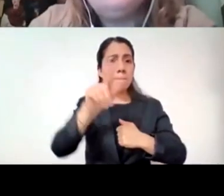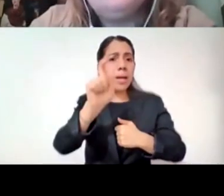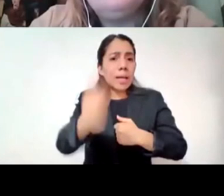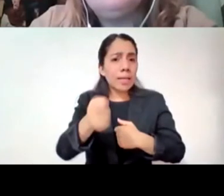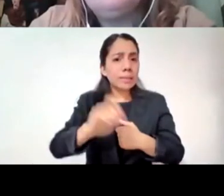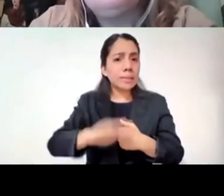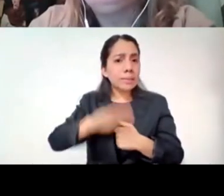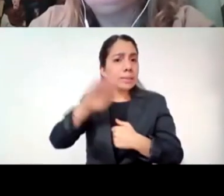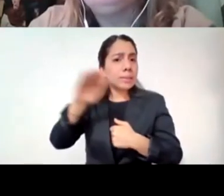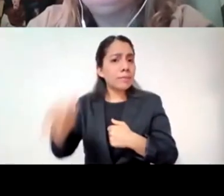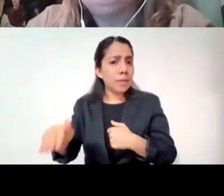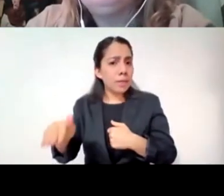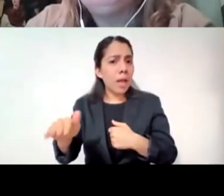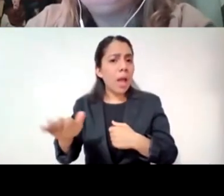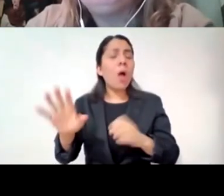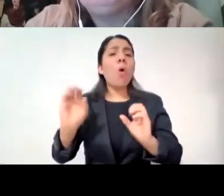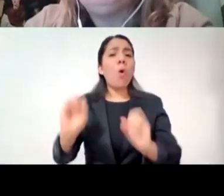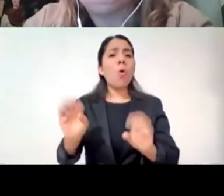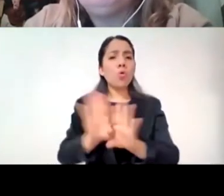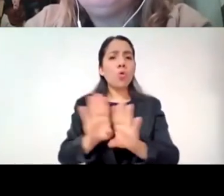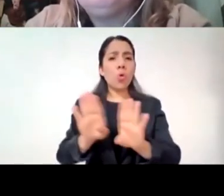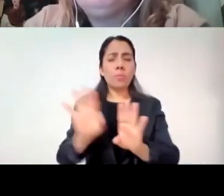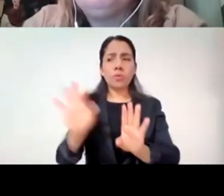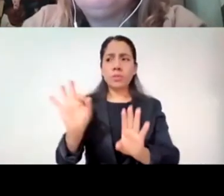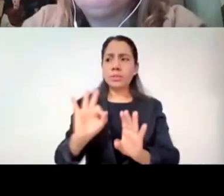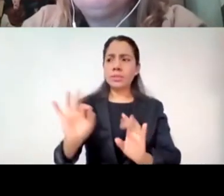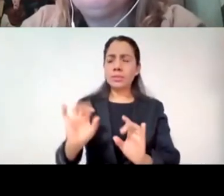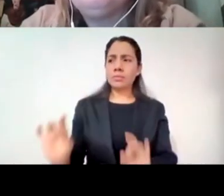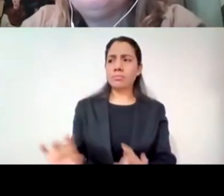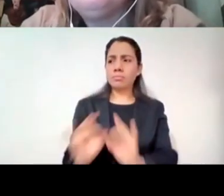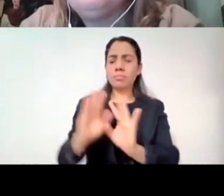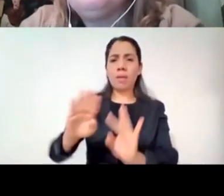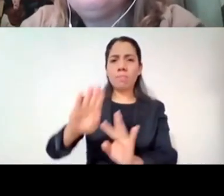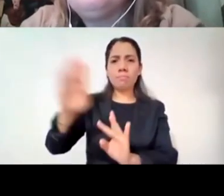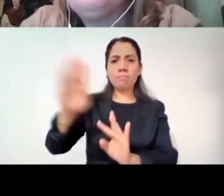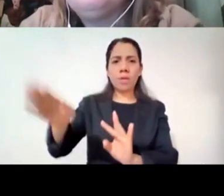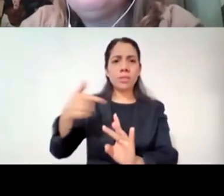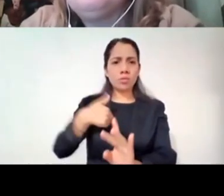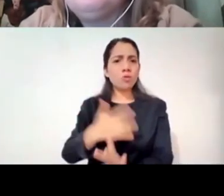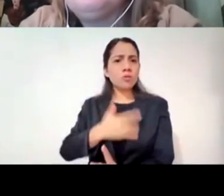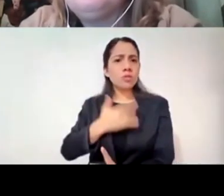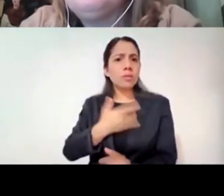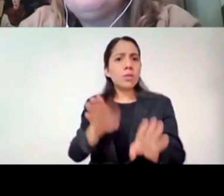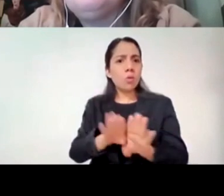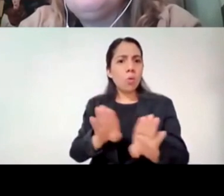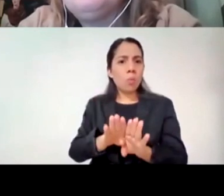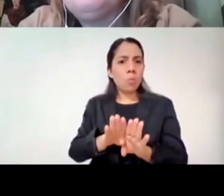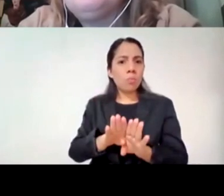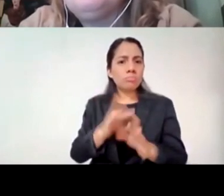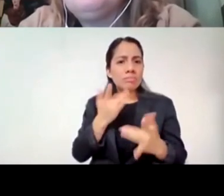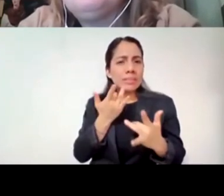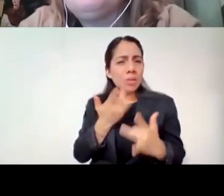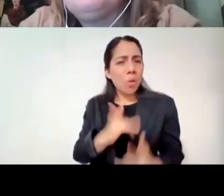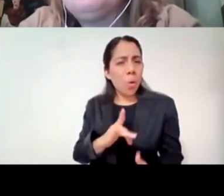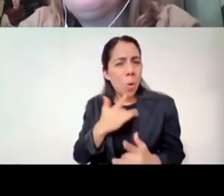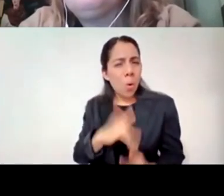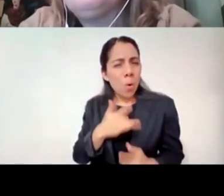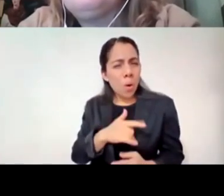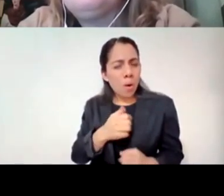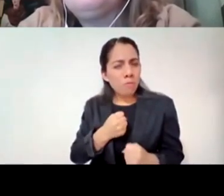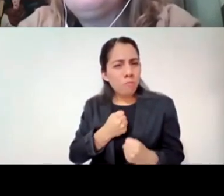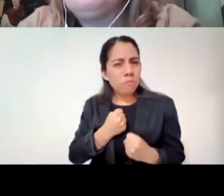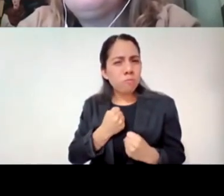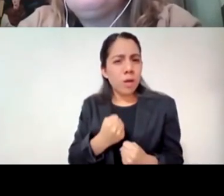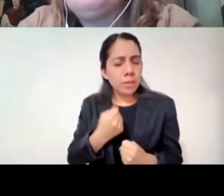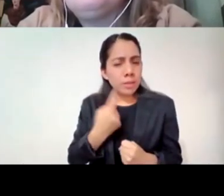es una forma de protegerme ante mi respuesta biológica del dolor porque es demasiado y entonces está muy bien